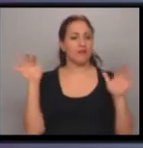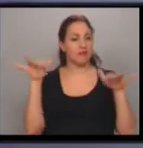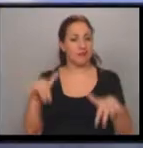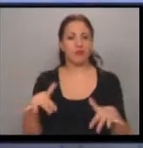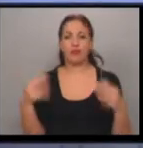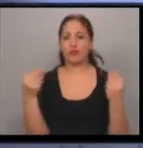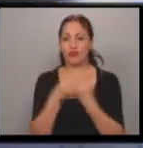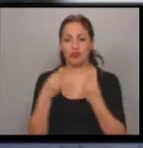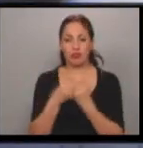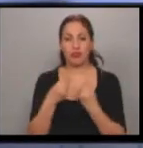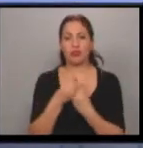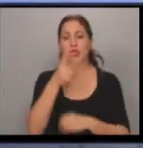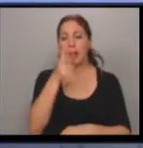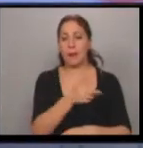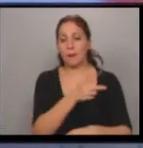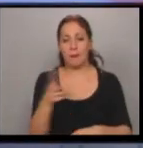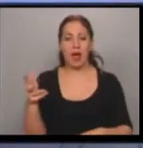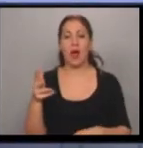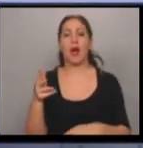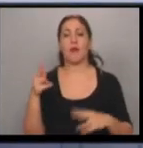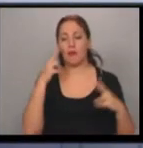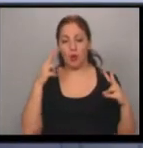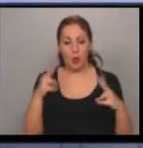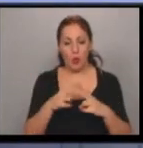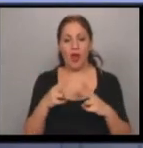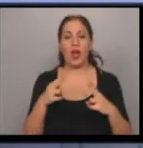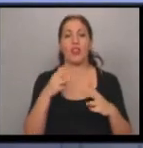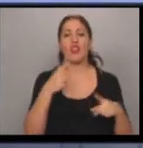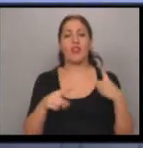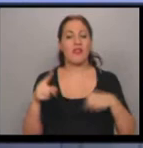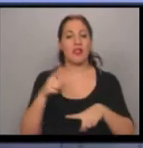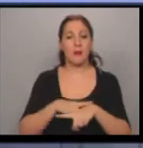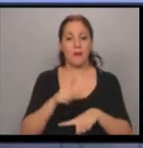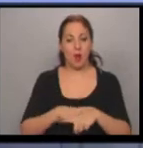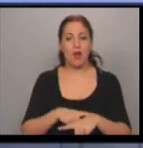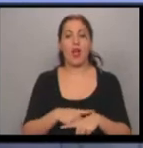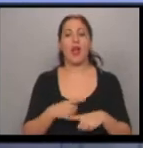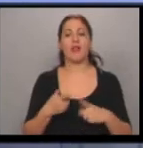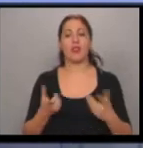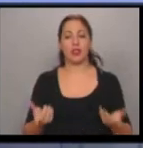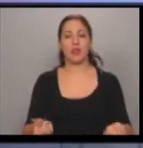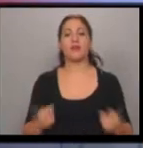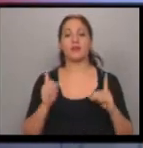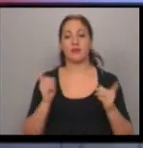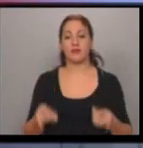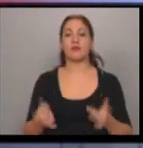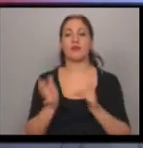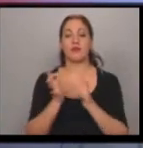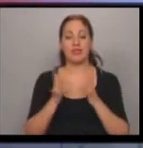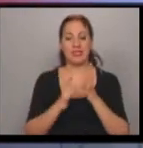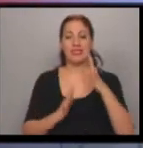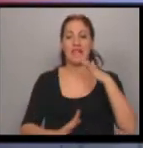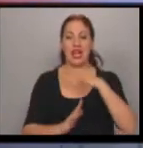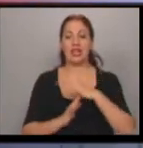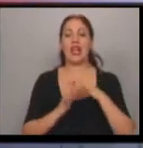cada lugar. El Papa que presidió encuentros, distintos momentos, ahí lo vemos en la Nunciatura, estuvo en la Catedral, estuvo también en la